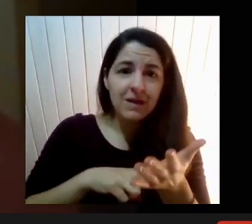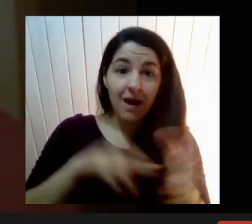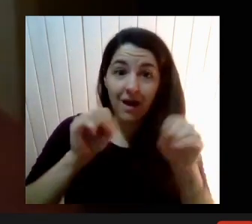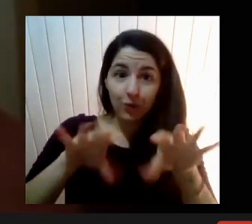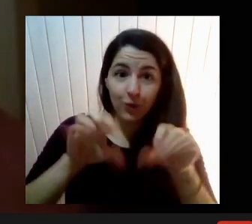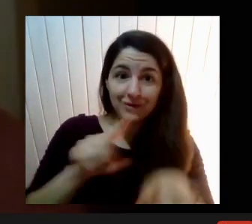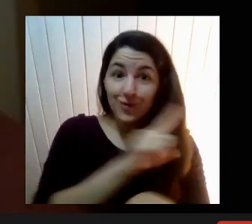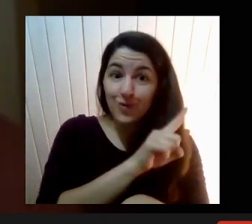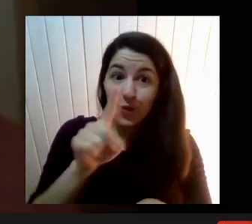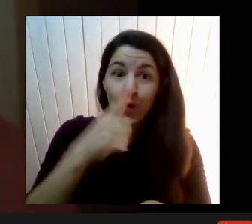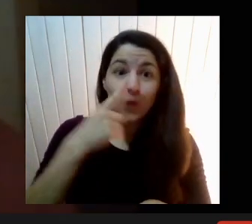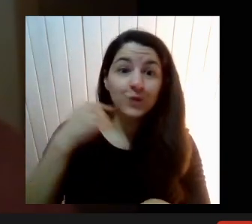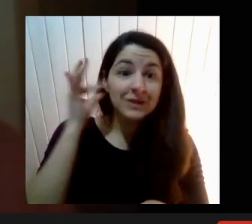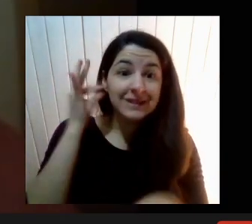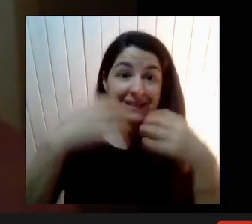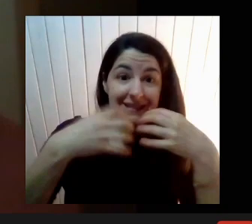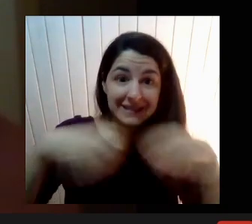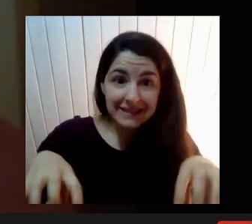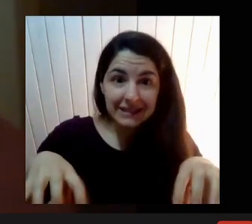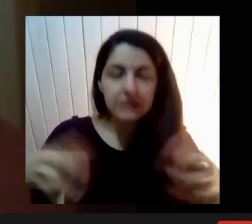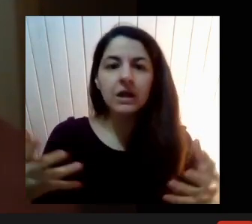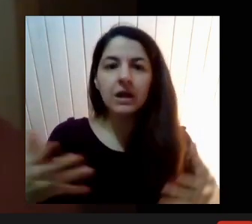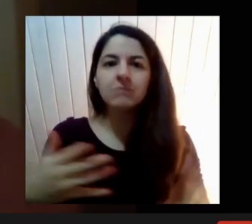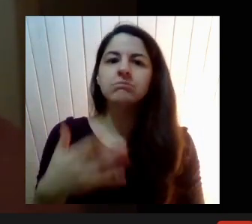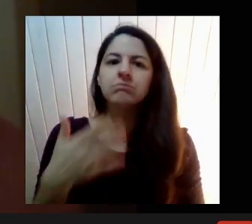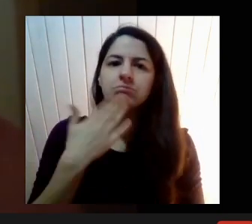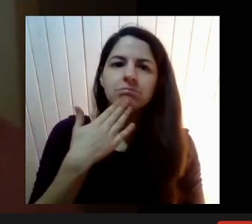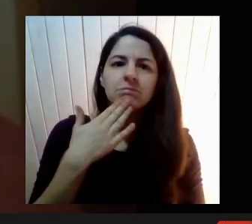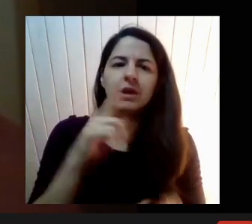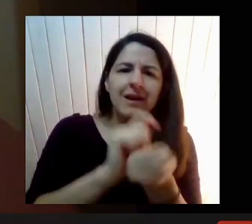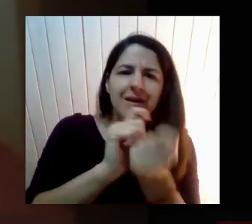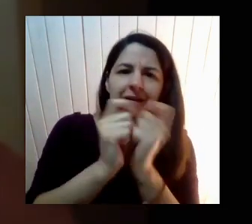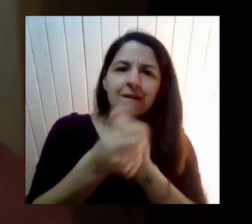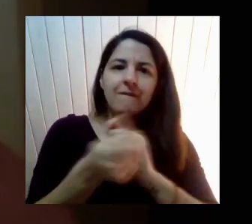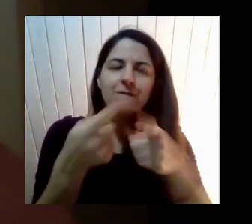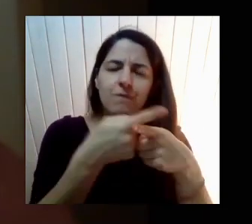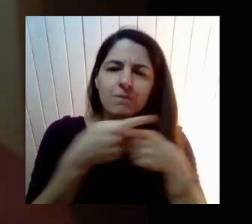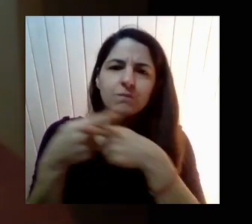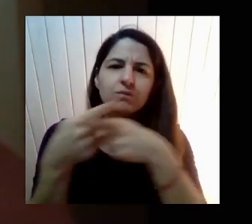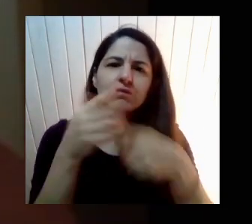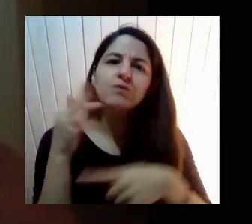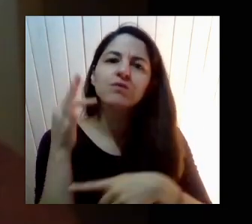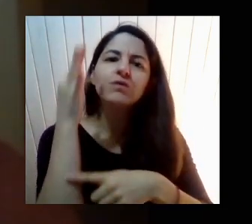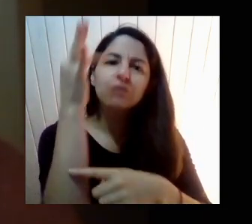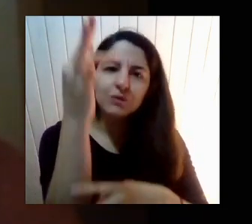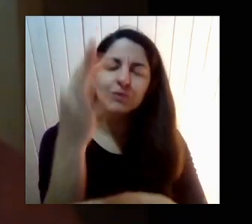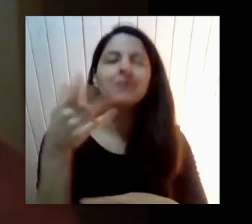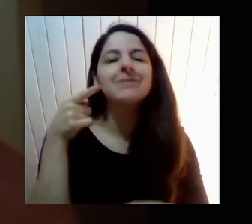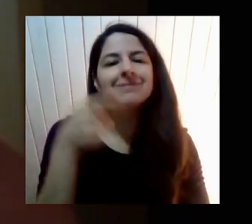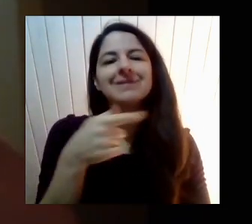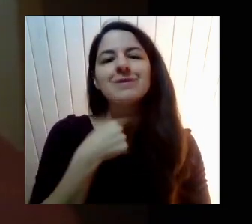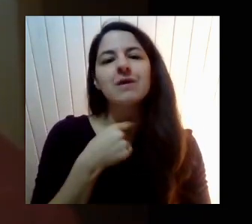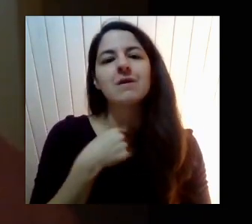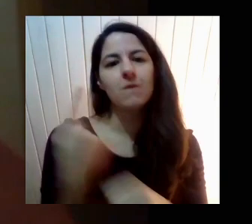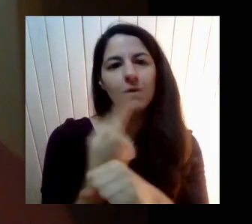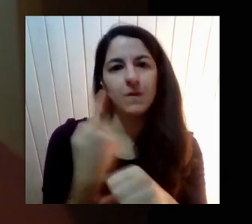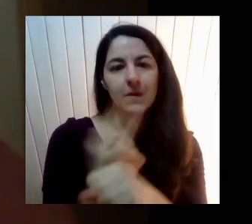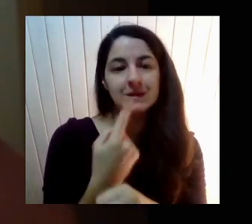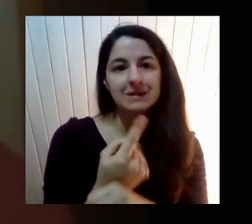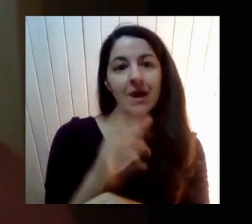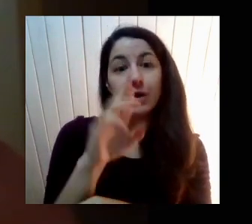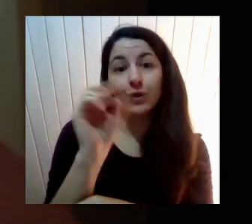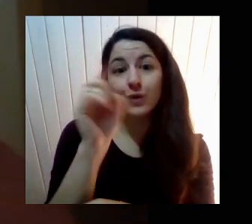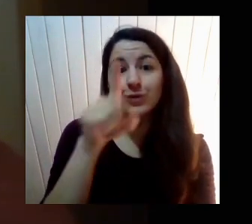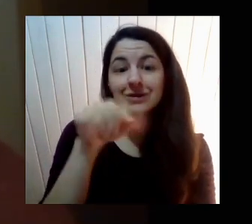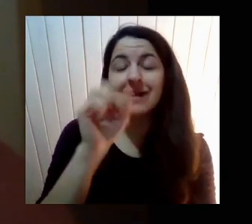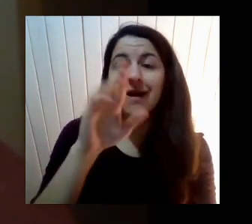Su capacidad transformadora también Y es por eso que Rosario nos acompaña hoy en día Entendemos, cierto, que la